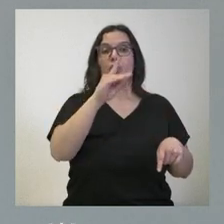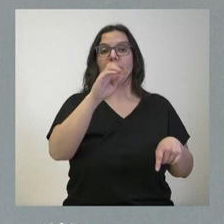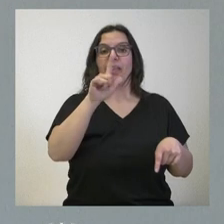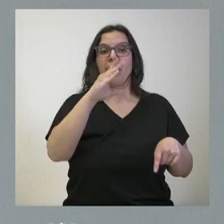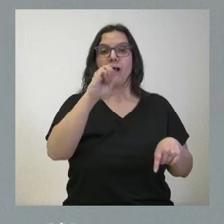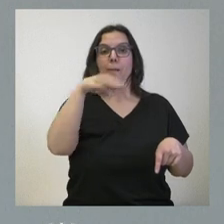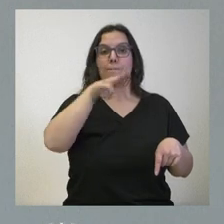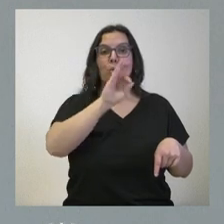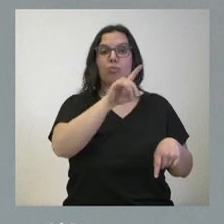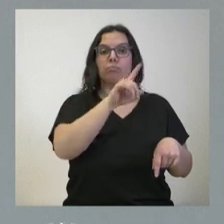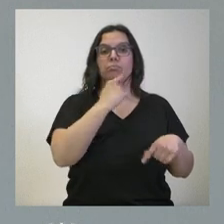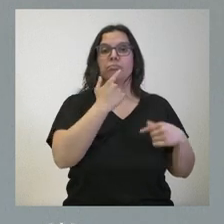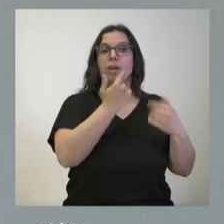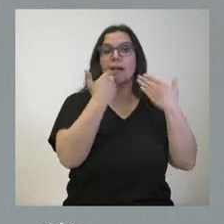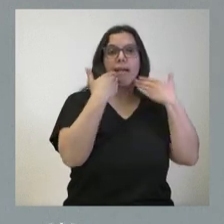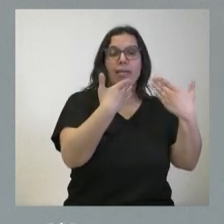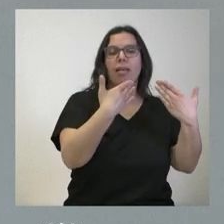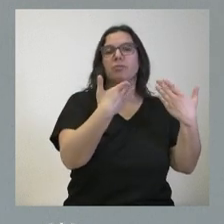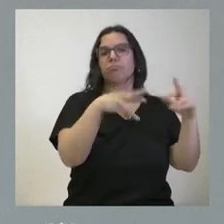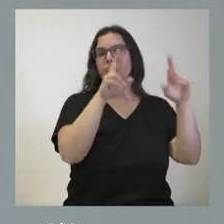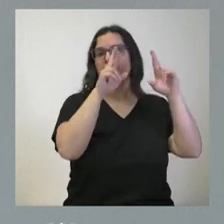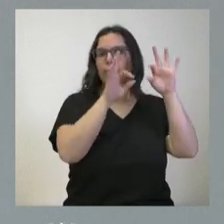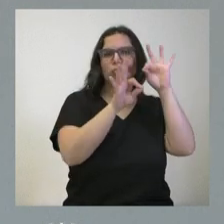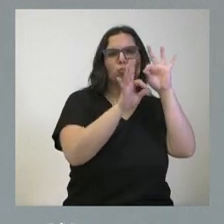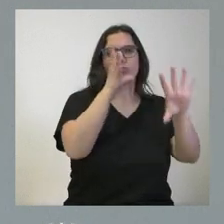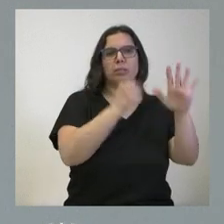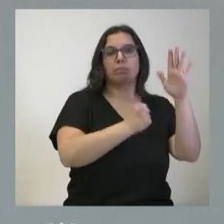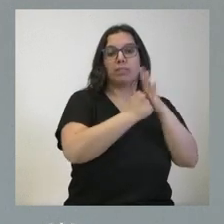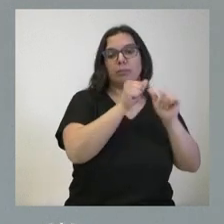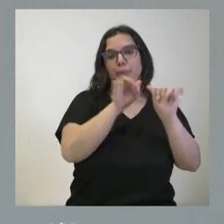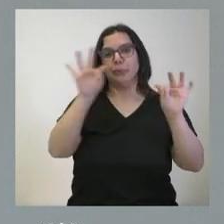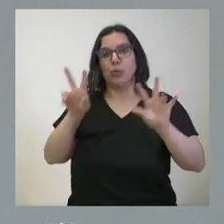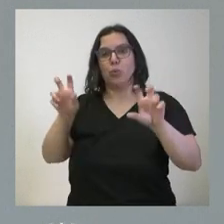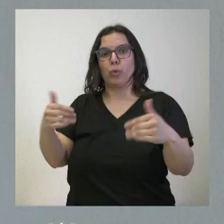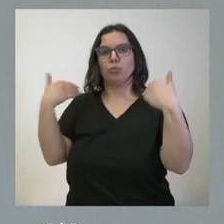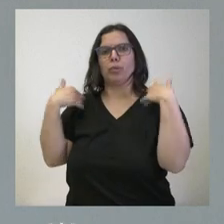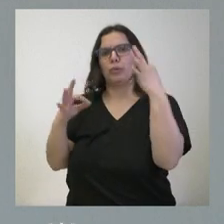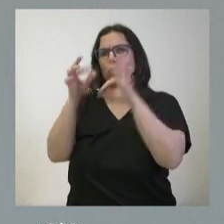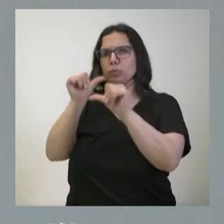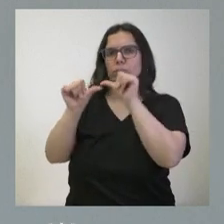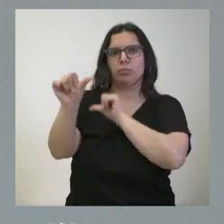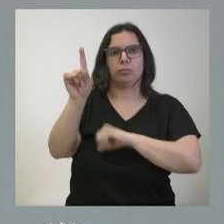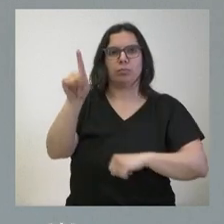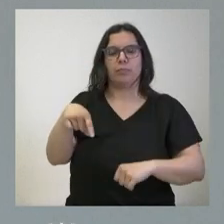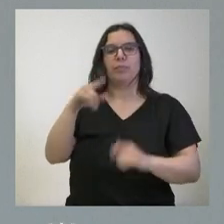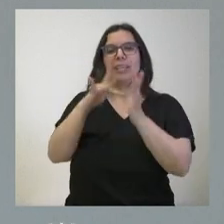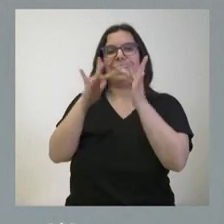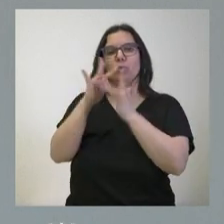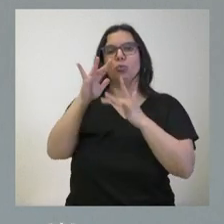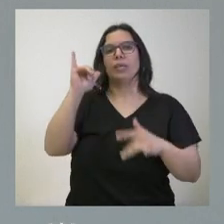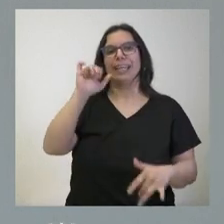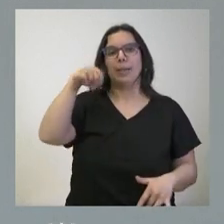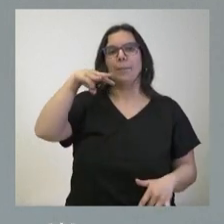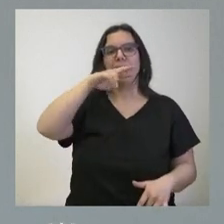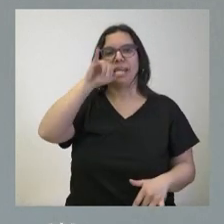deseamos las mayores de las fortunas al nuevo responsable de esta dirección general, a Jesús Jiménez